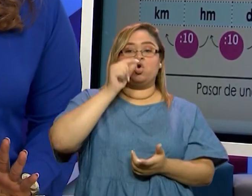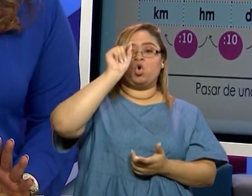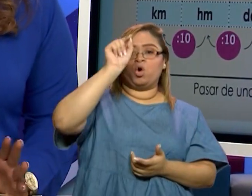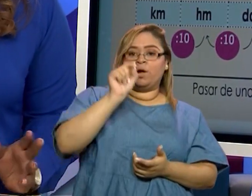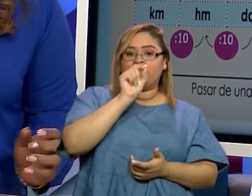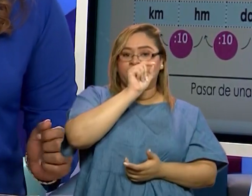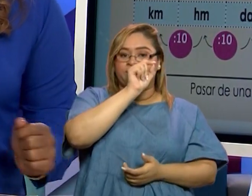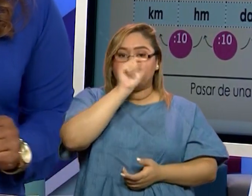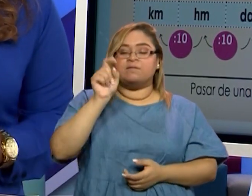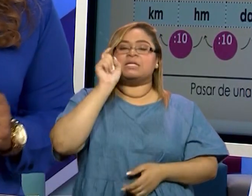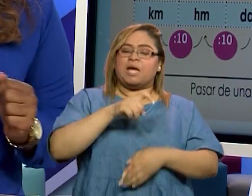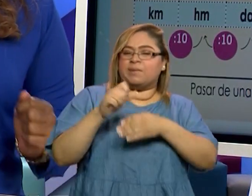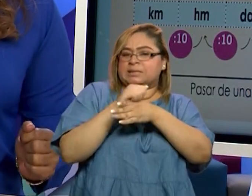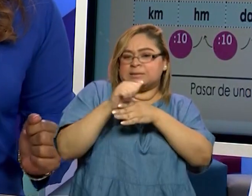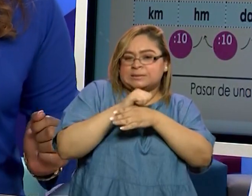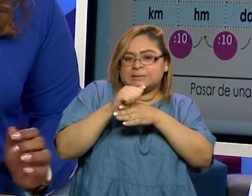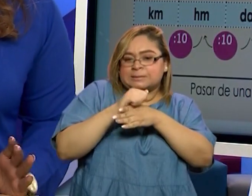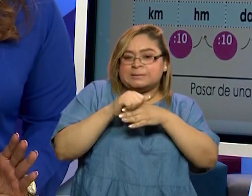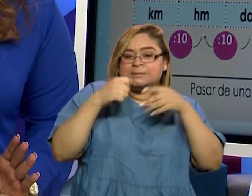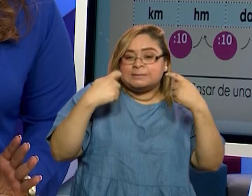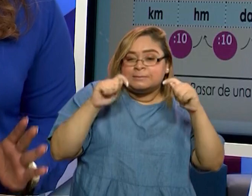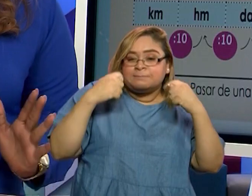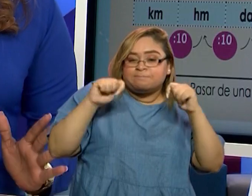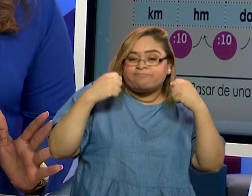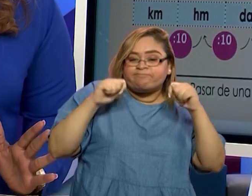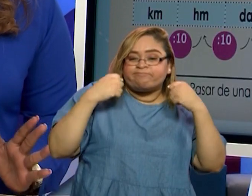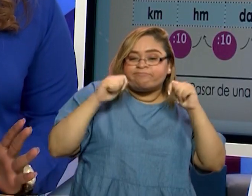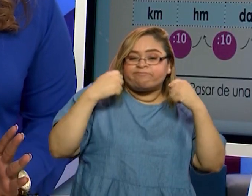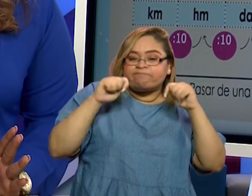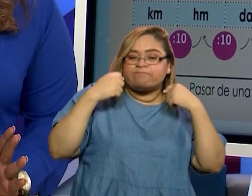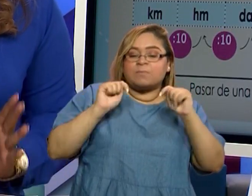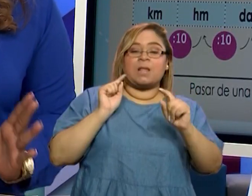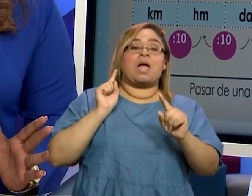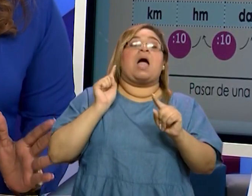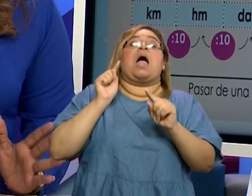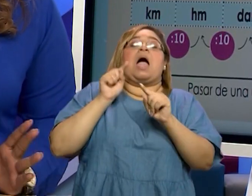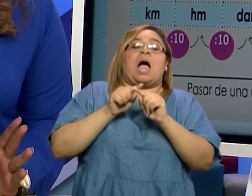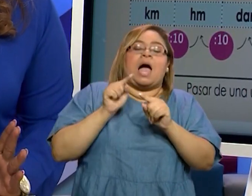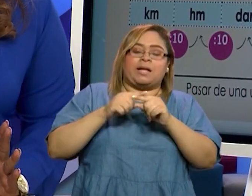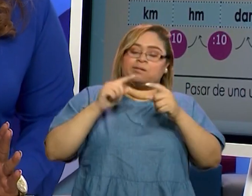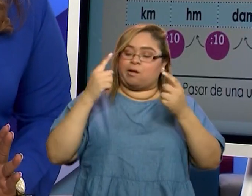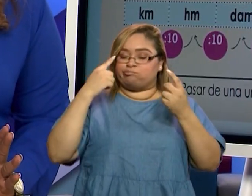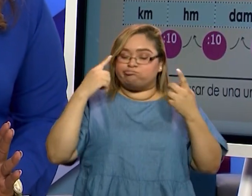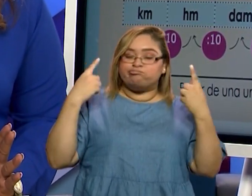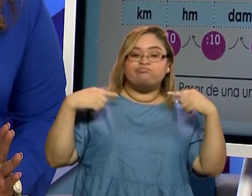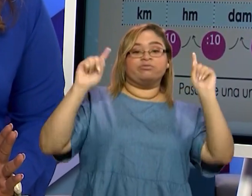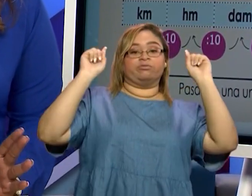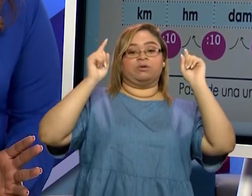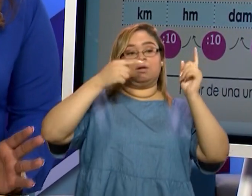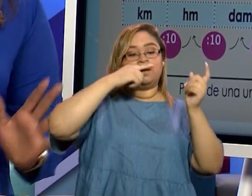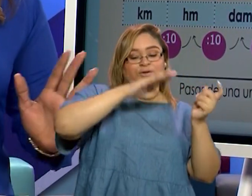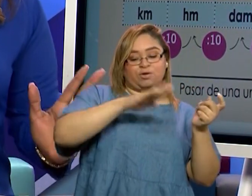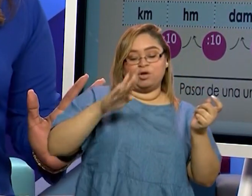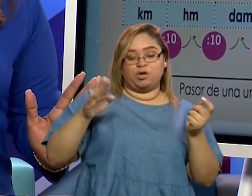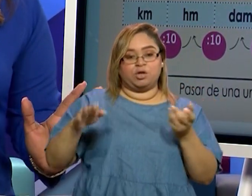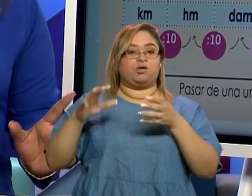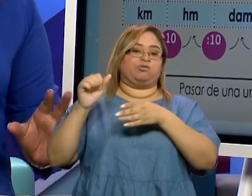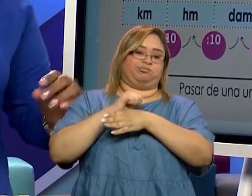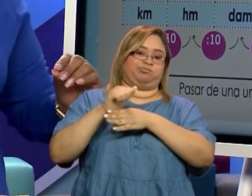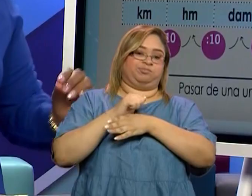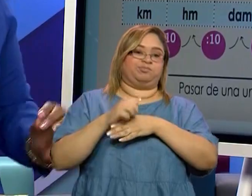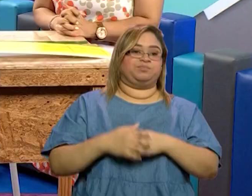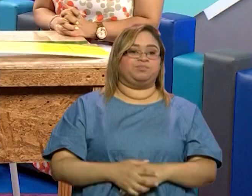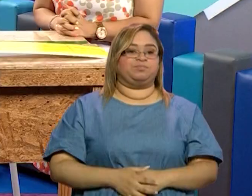desarrollar ahora, pues entonces continuemos trabajando para potenciar estas habilidades de nuestros chicos. Pero,